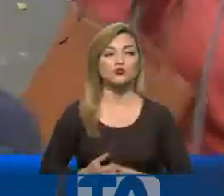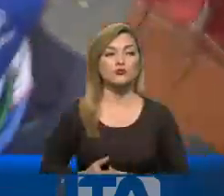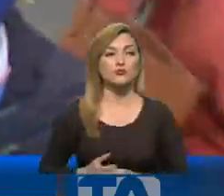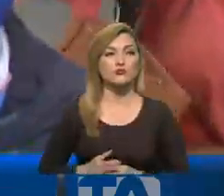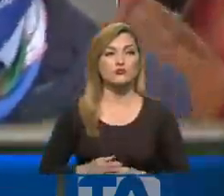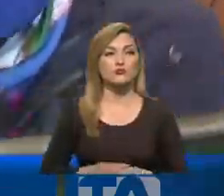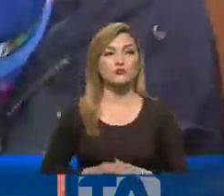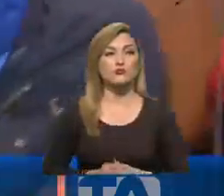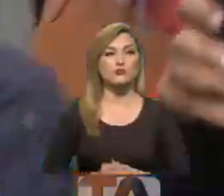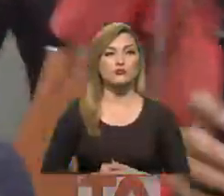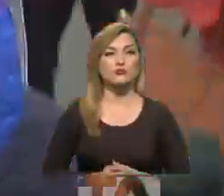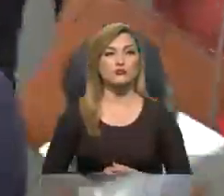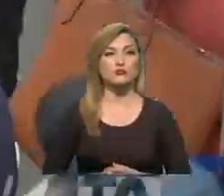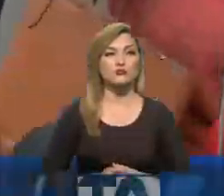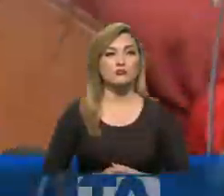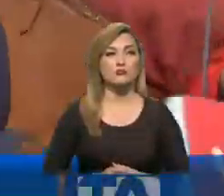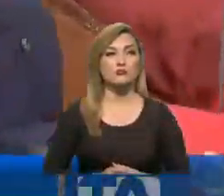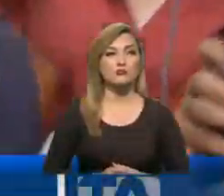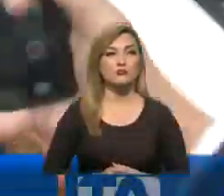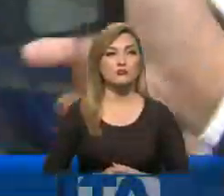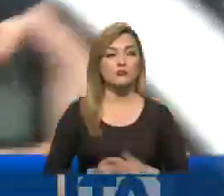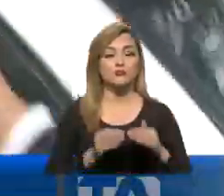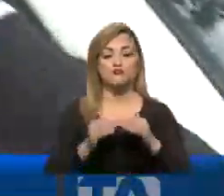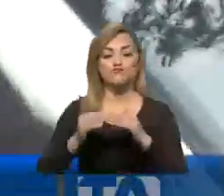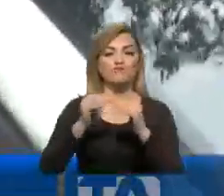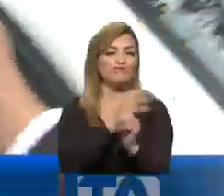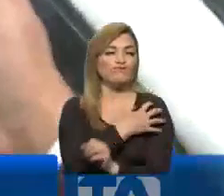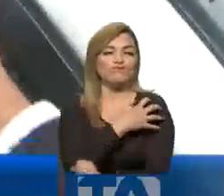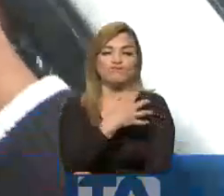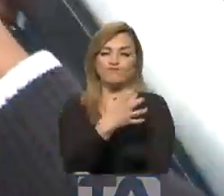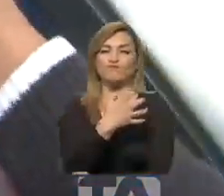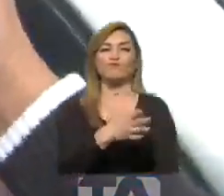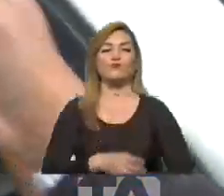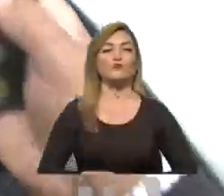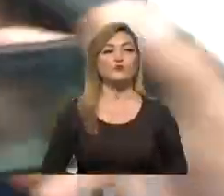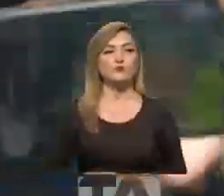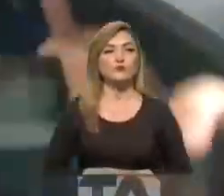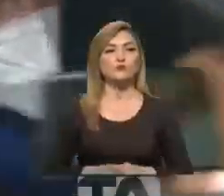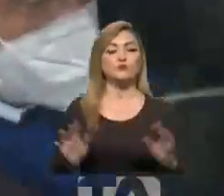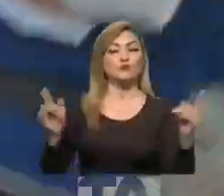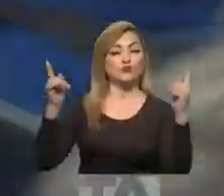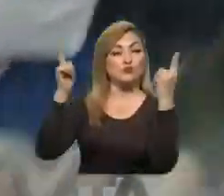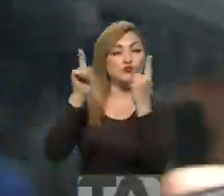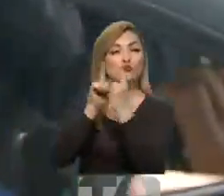Se fortalezca la institución democrática. Así llegaron a este encuentro.